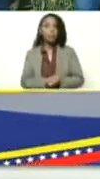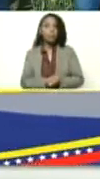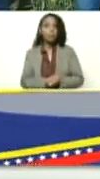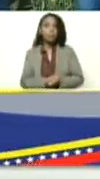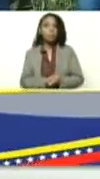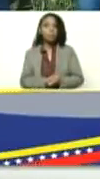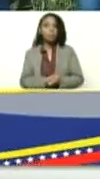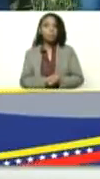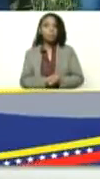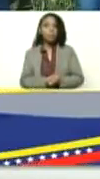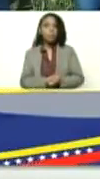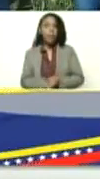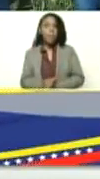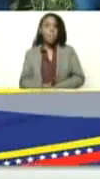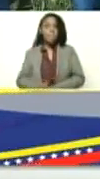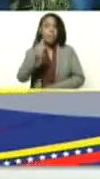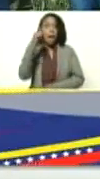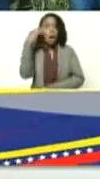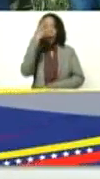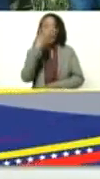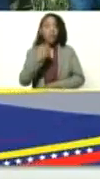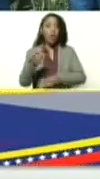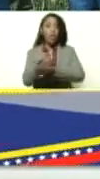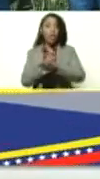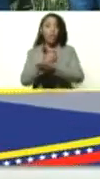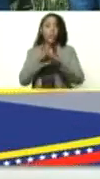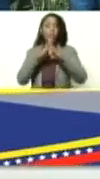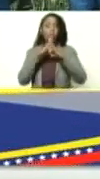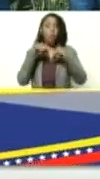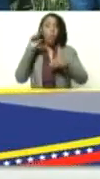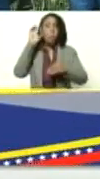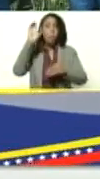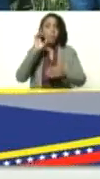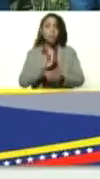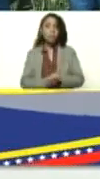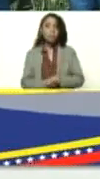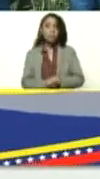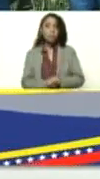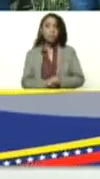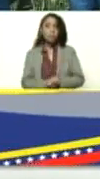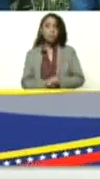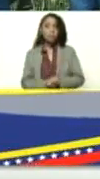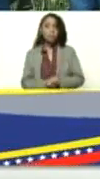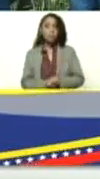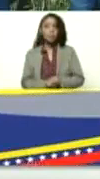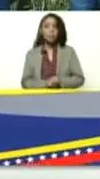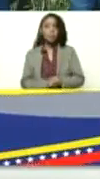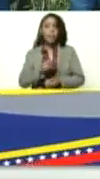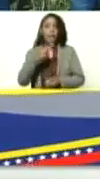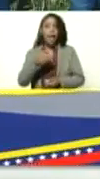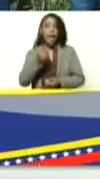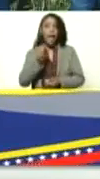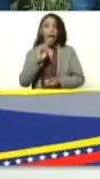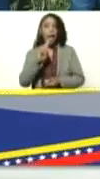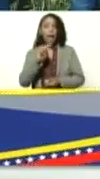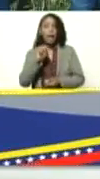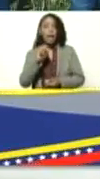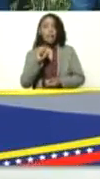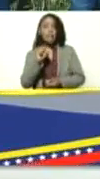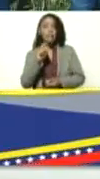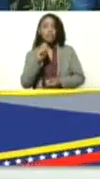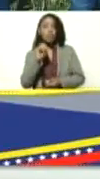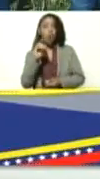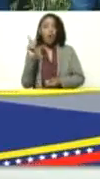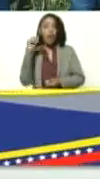el más joven gobernador de todo el país Ernesto Luna la juventud en el poder